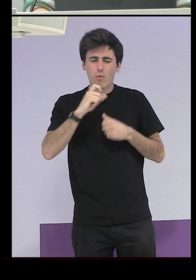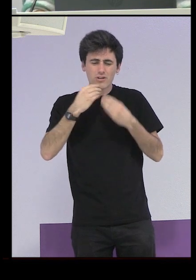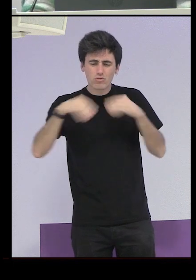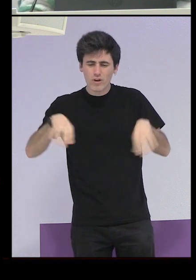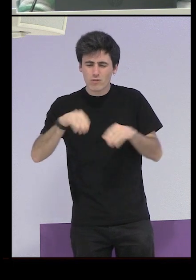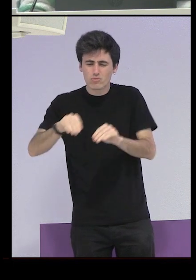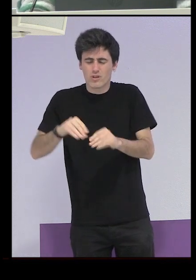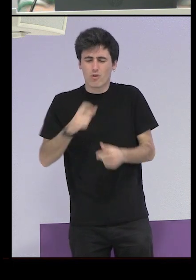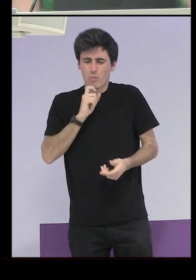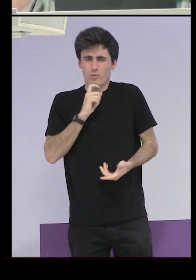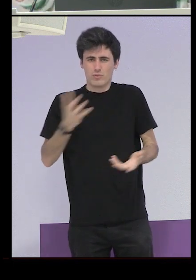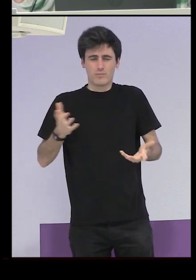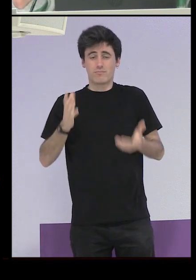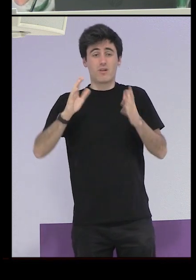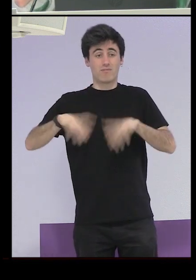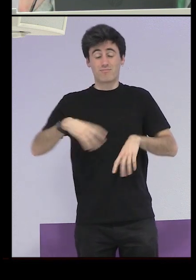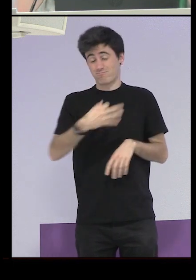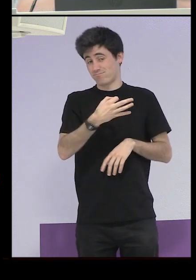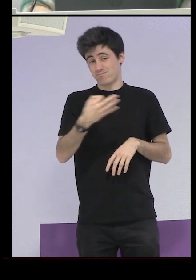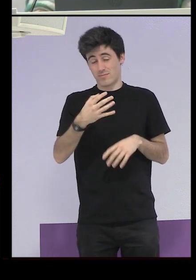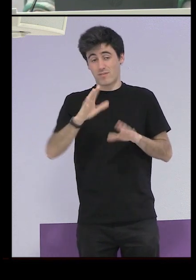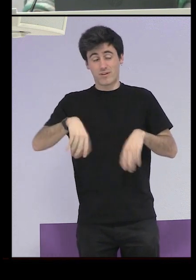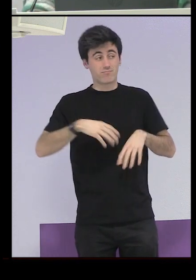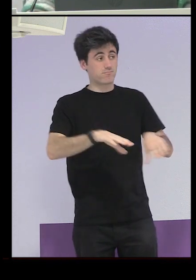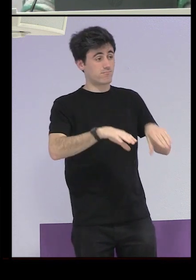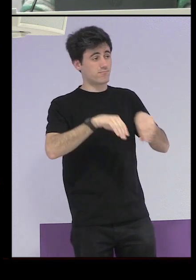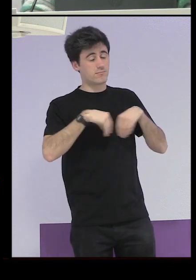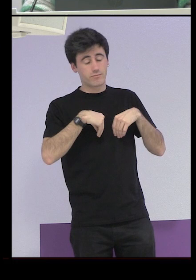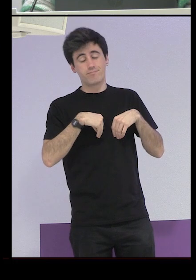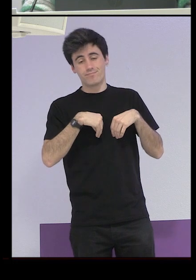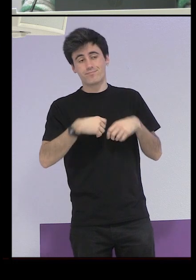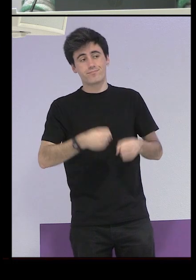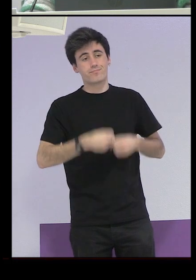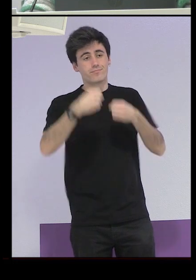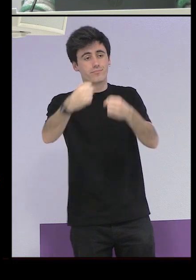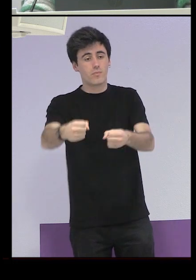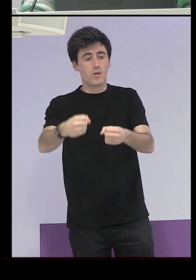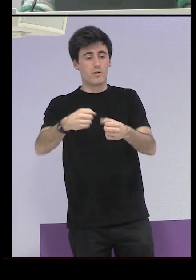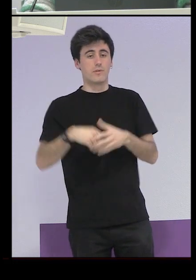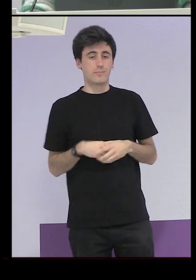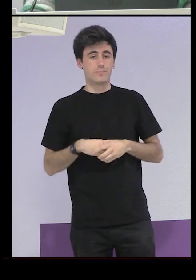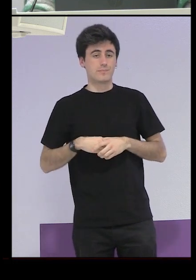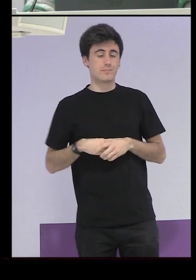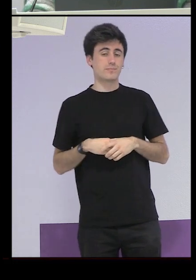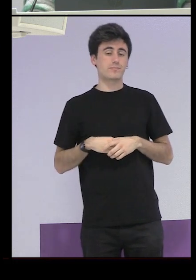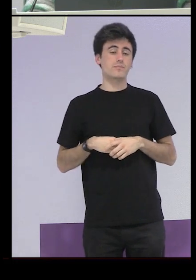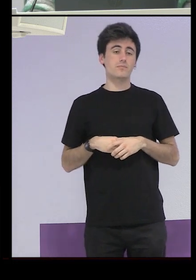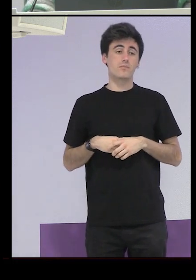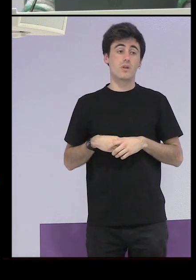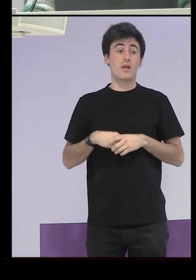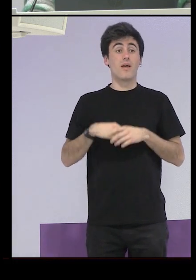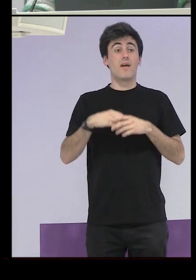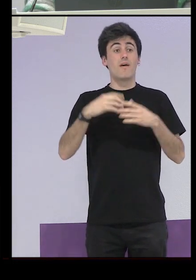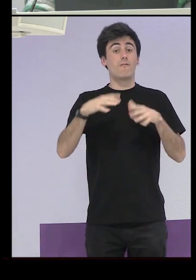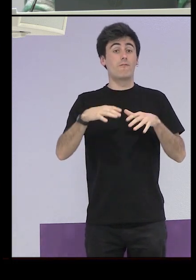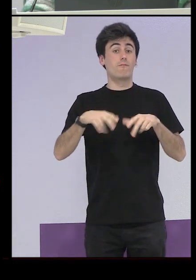a tus hijos y efectivamente aceptó darlos entonces en adopción tiene un final medio feliz porque